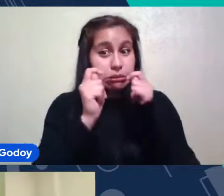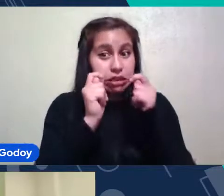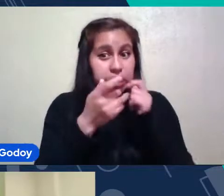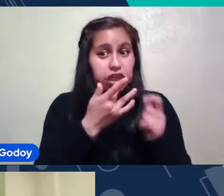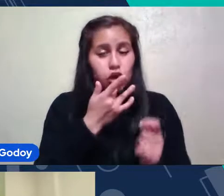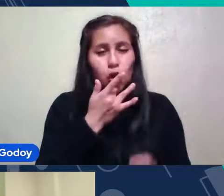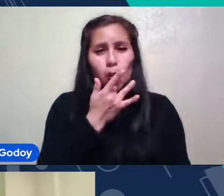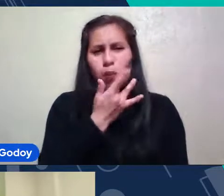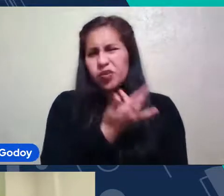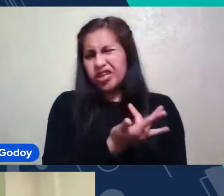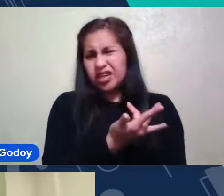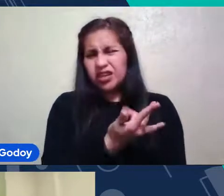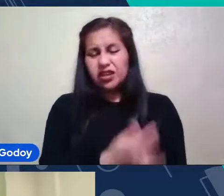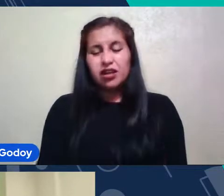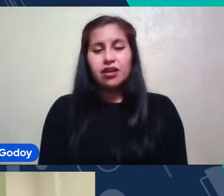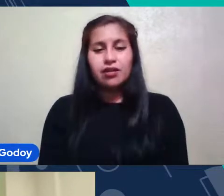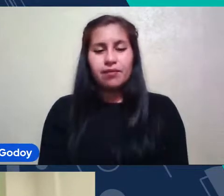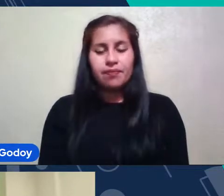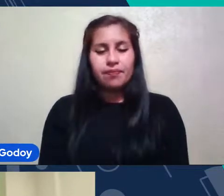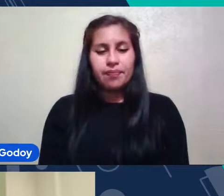Tan fuerte